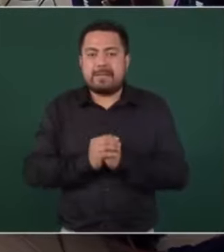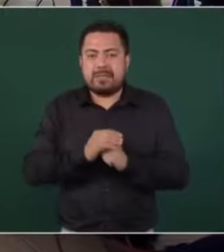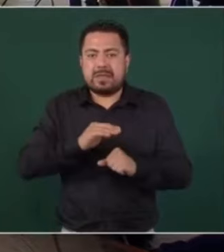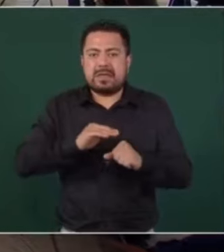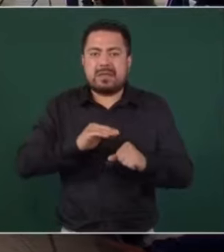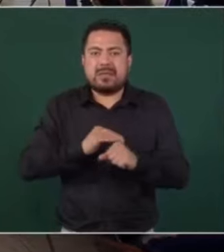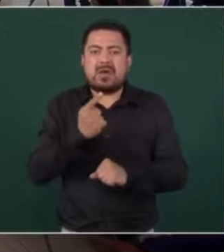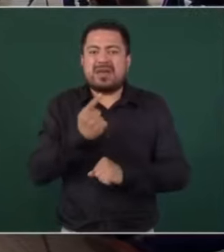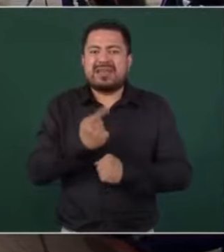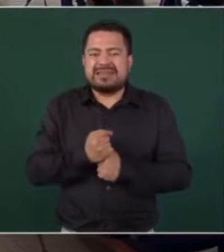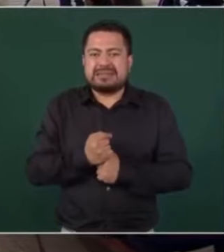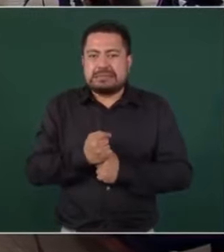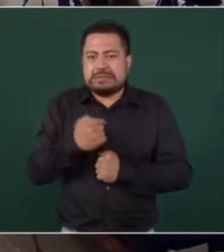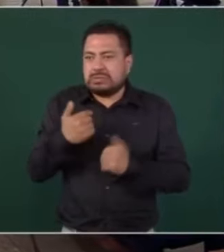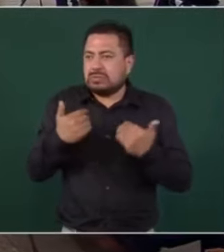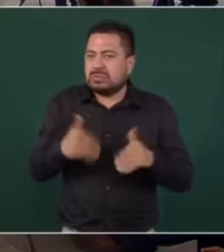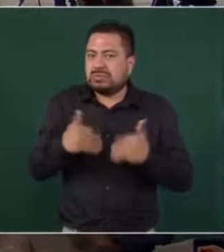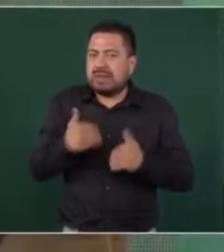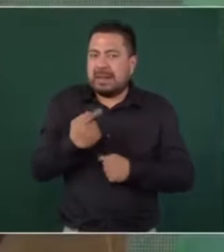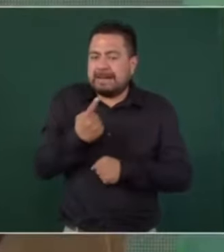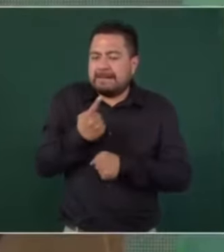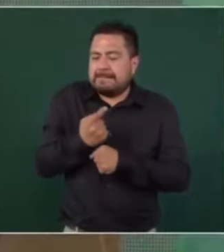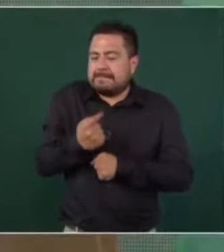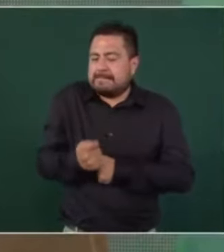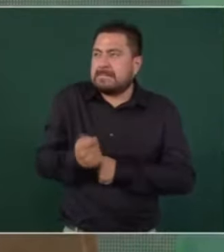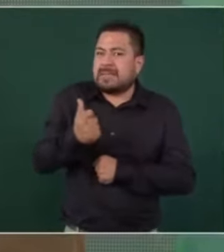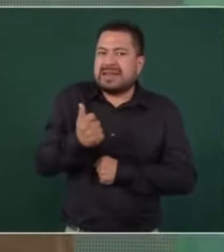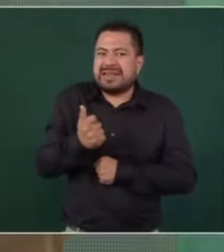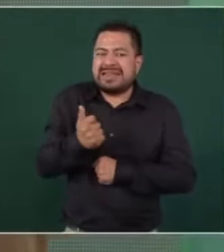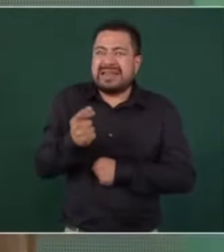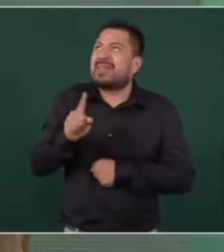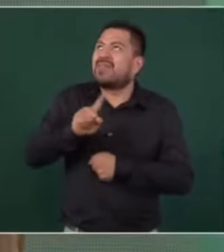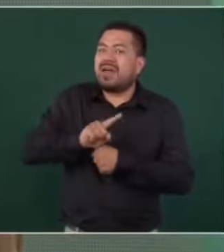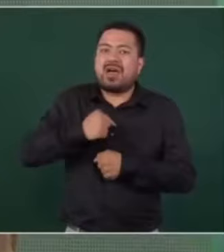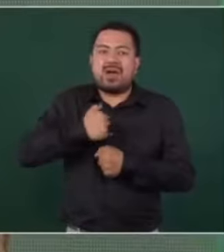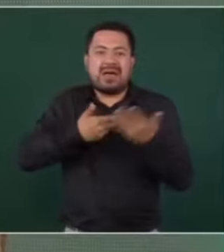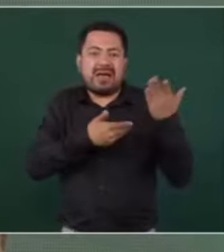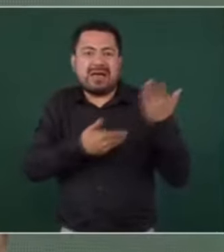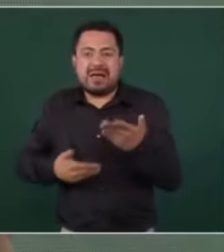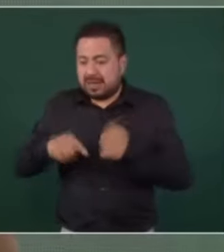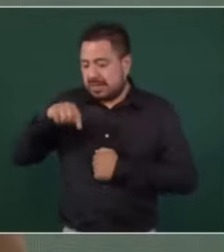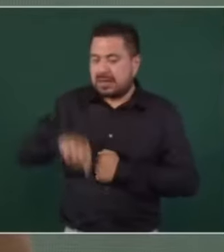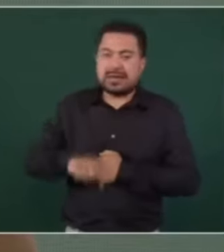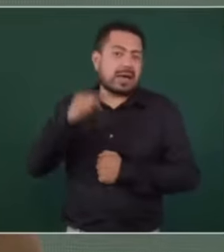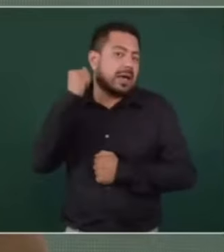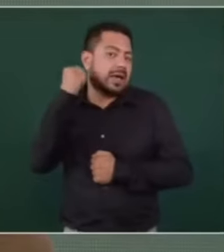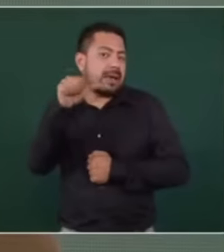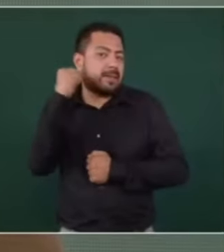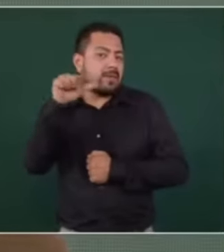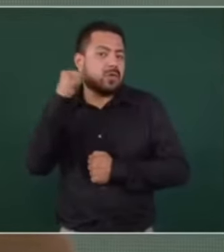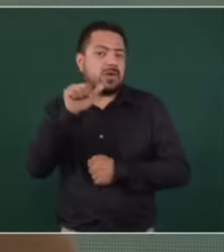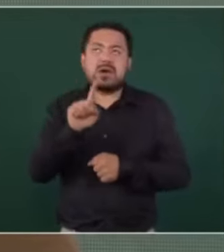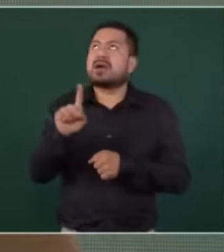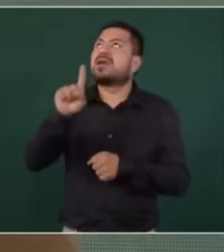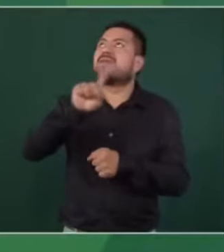demanda desde el primer día que llegué aquí a Acapulco, el